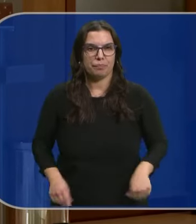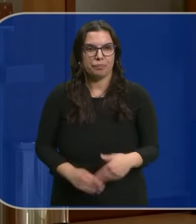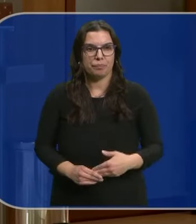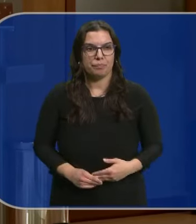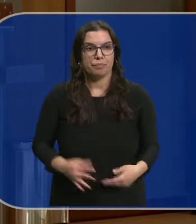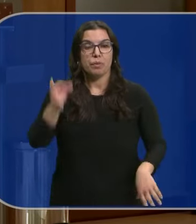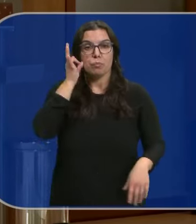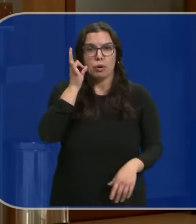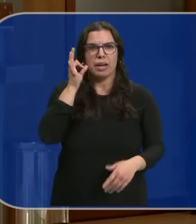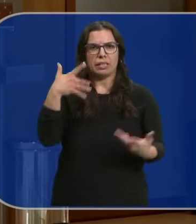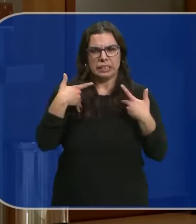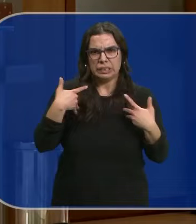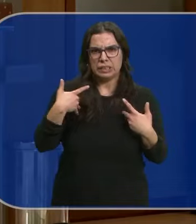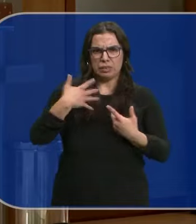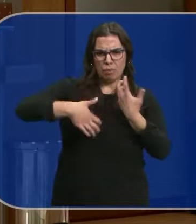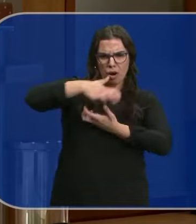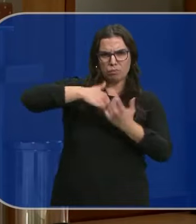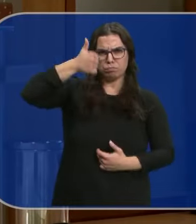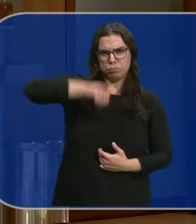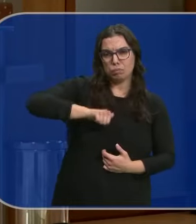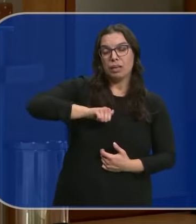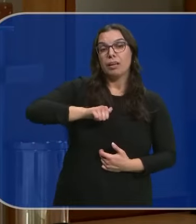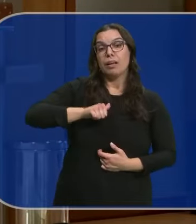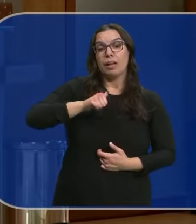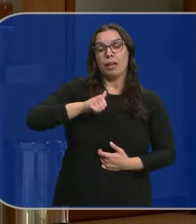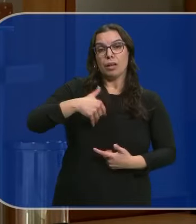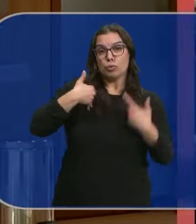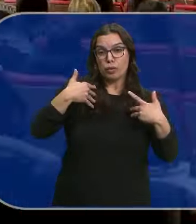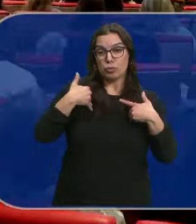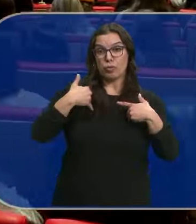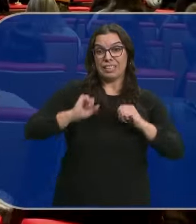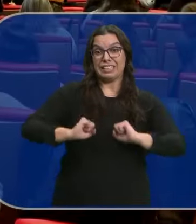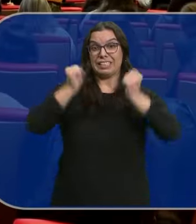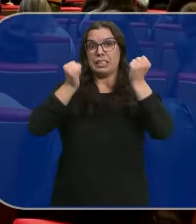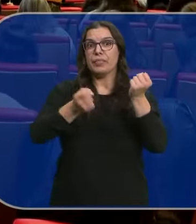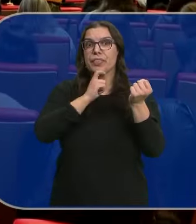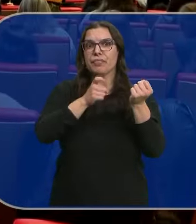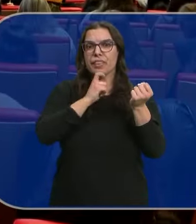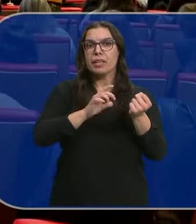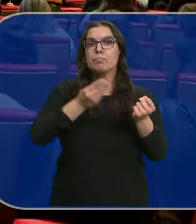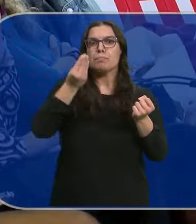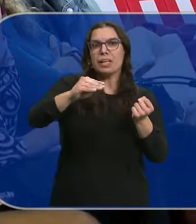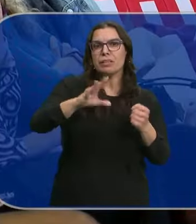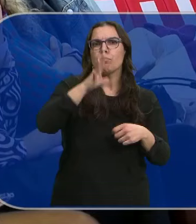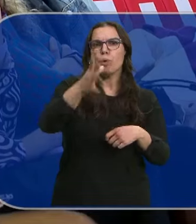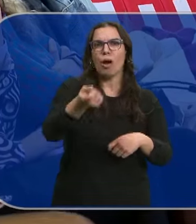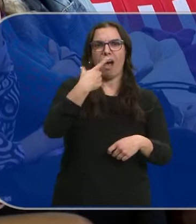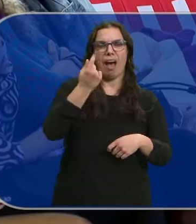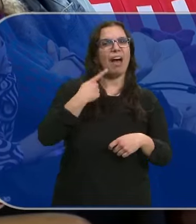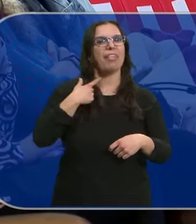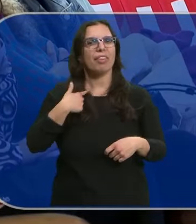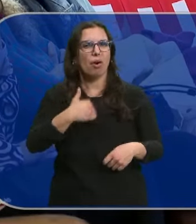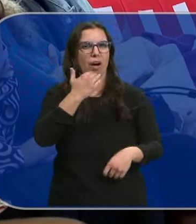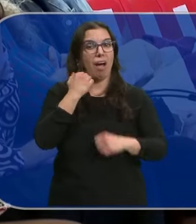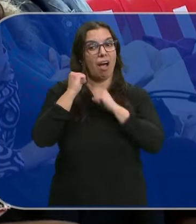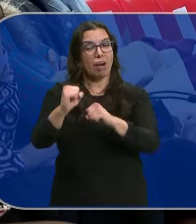Muchas mujeres que sufren violencia de género Tienen aún más difícil salir de ese infierno Porque tienen algún tipo de adicción Y dar respuesta a ese problema Es